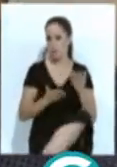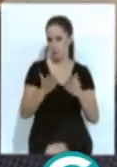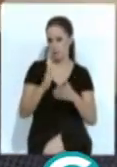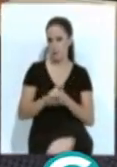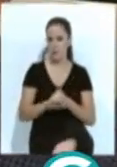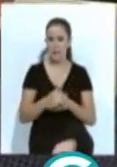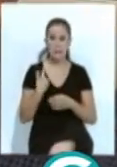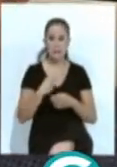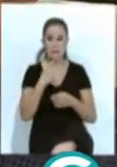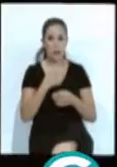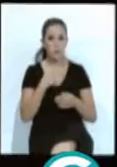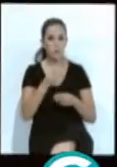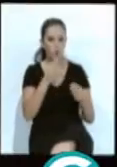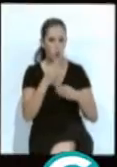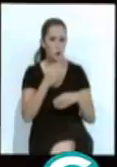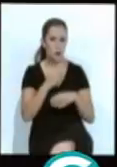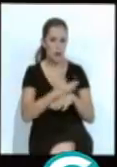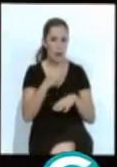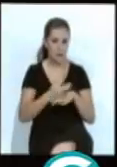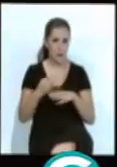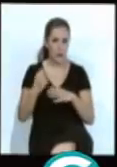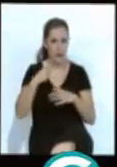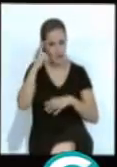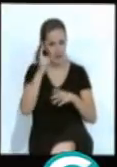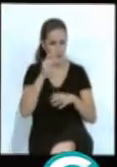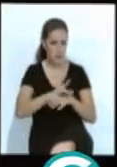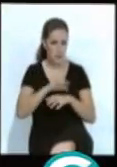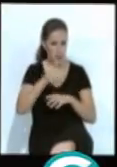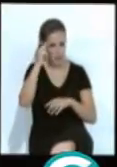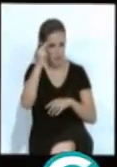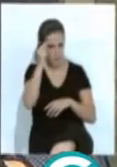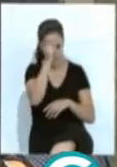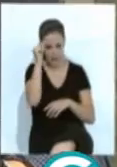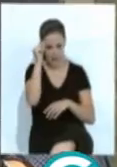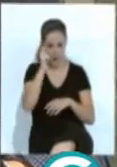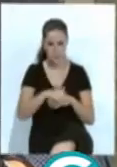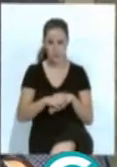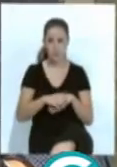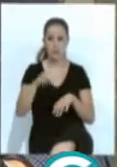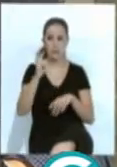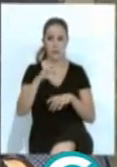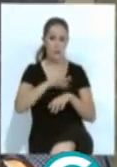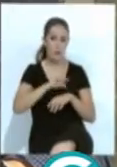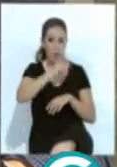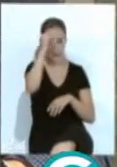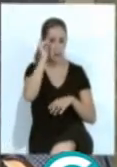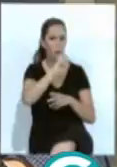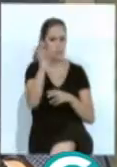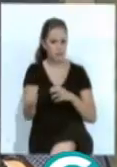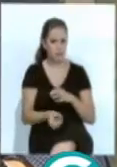entre consumo de sustancias estupefacientes y enfermedad mental. Enfermedades mentales hay varias.